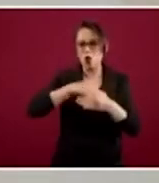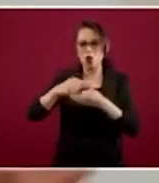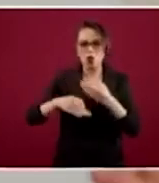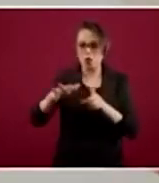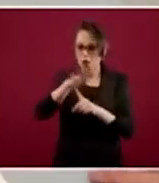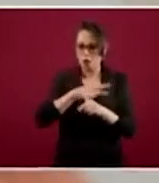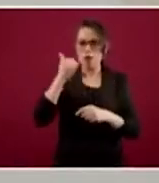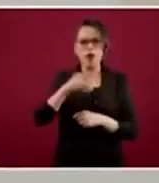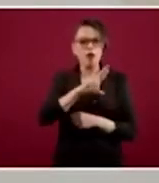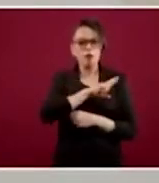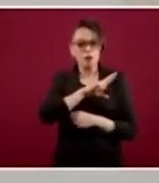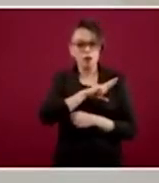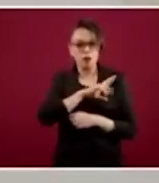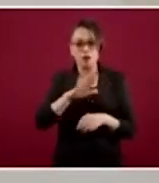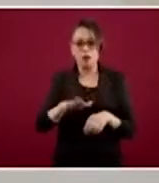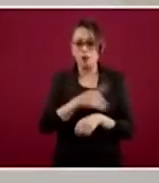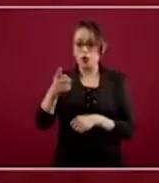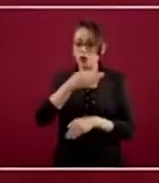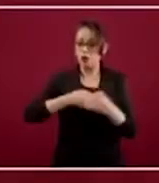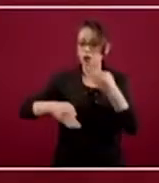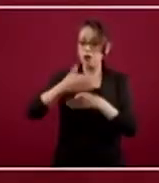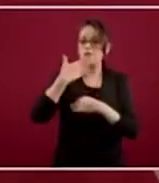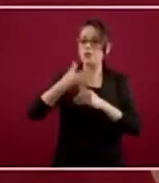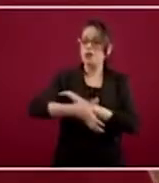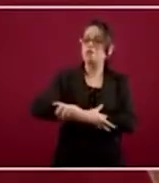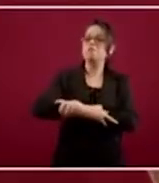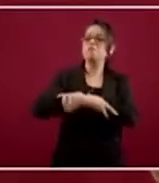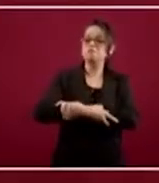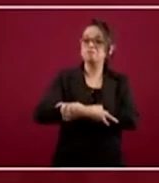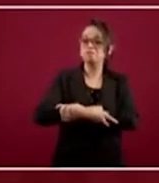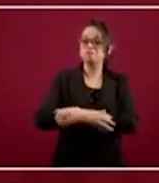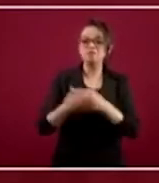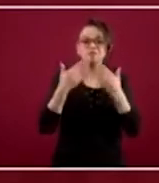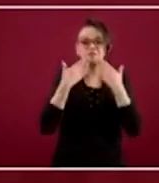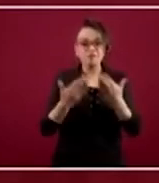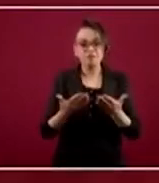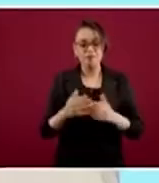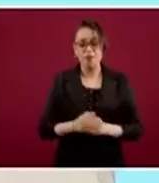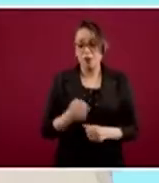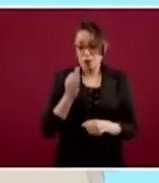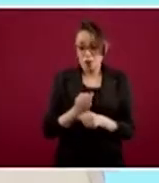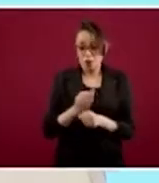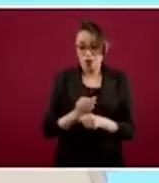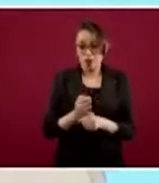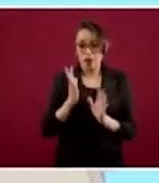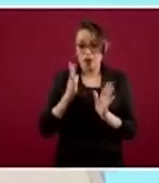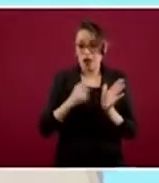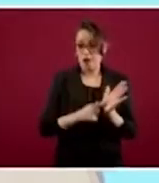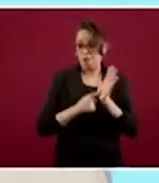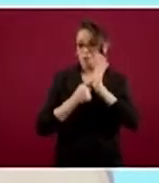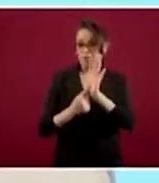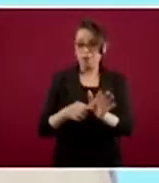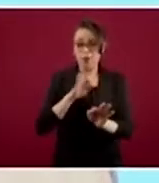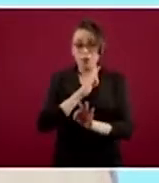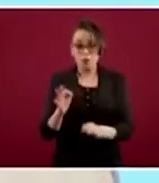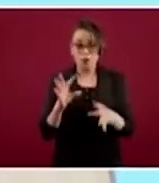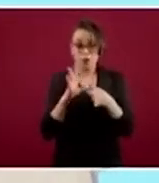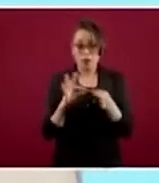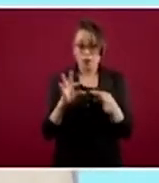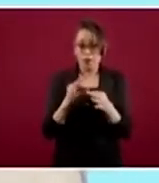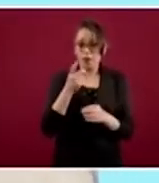este llamado a la solidaridad. Todavía es temprano para tener evidencia demostrativa del efecto